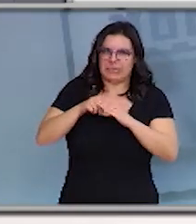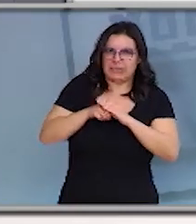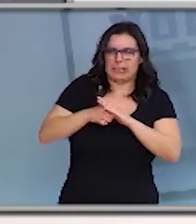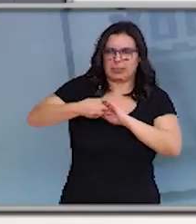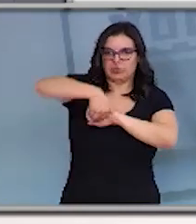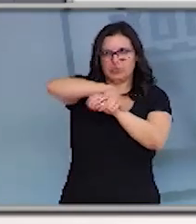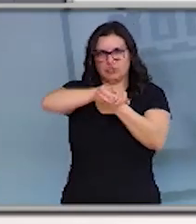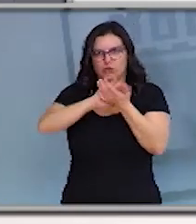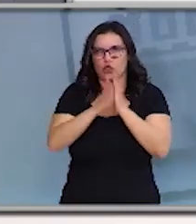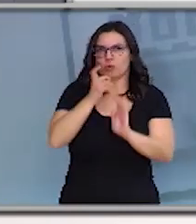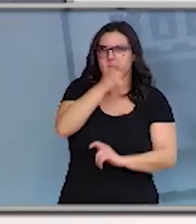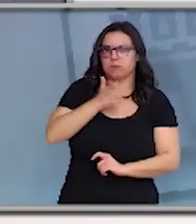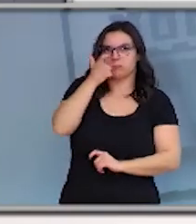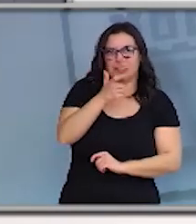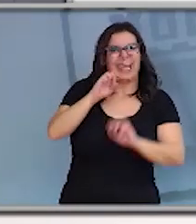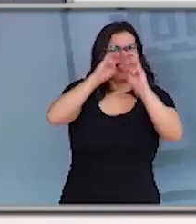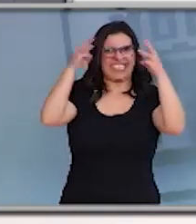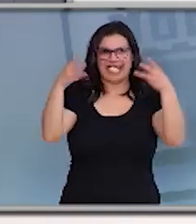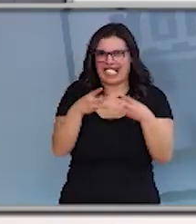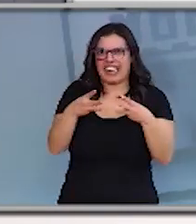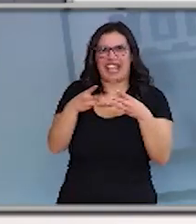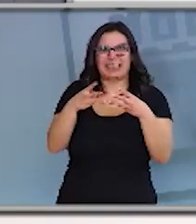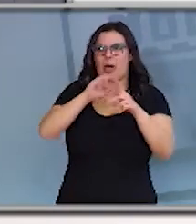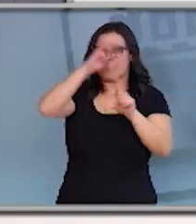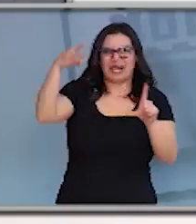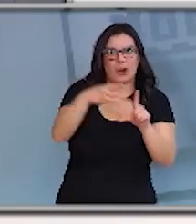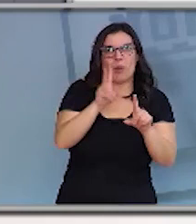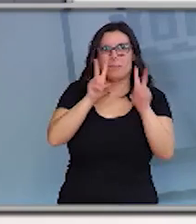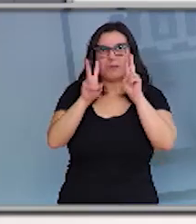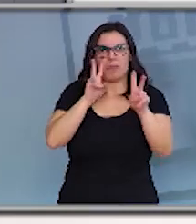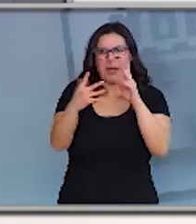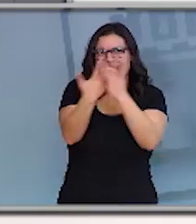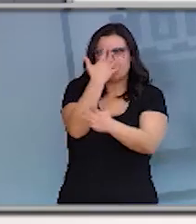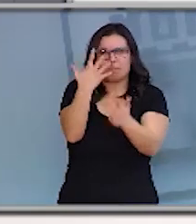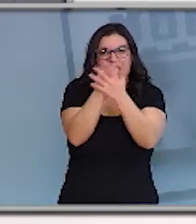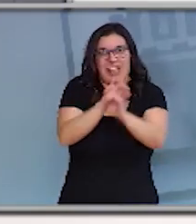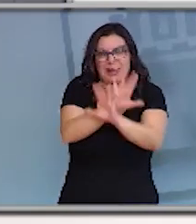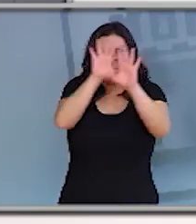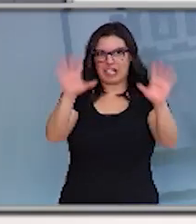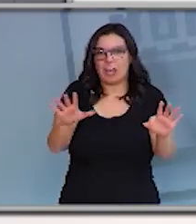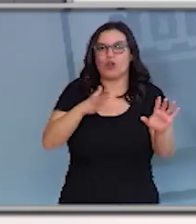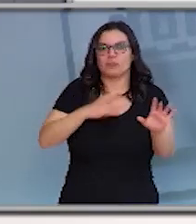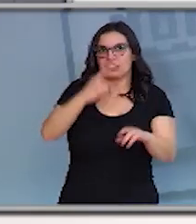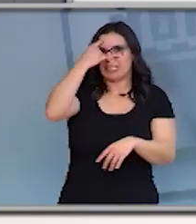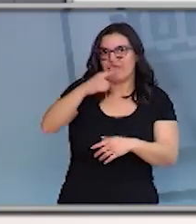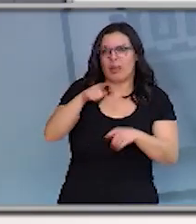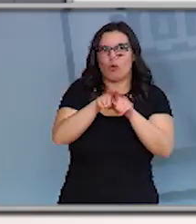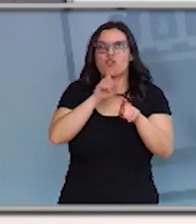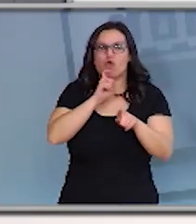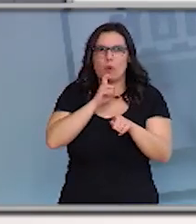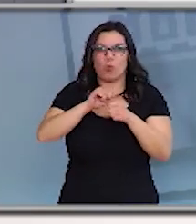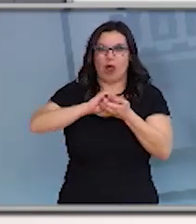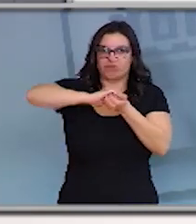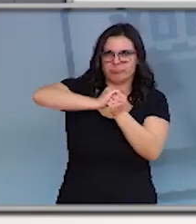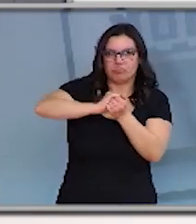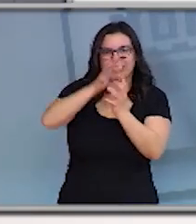las manos que está en internet y en nuestras páginas web perfectamente explicado como tenemos que hacer ese